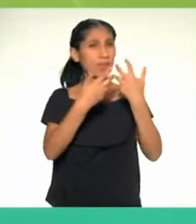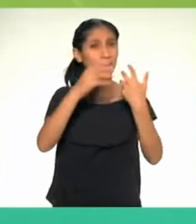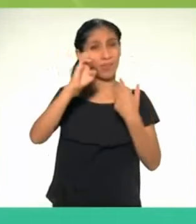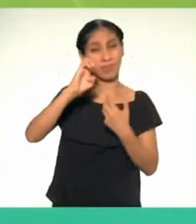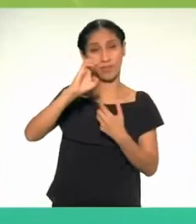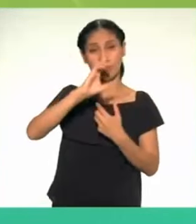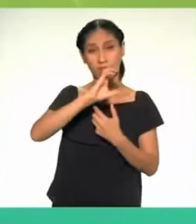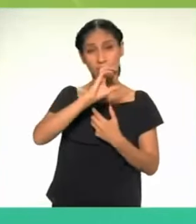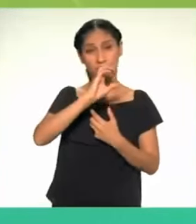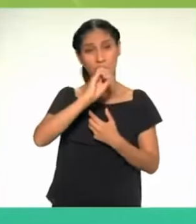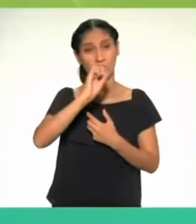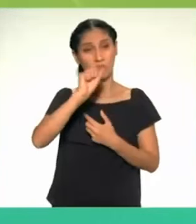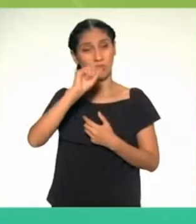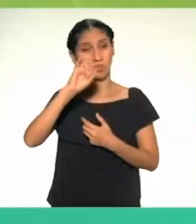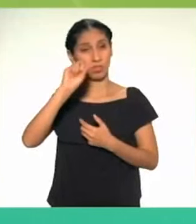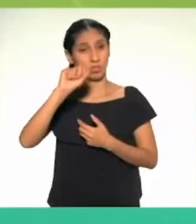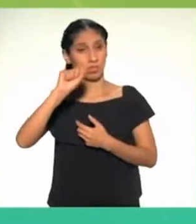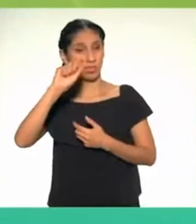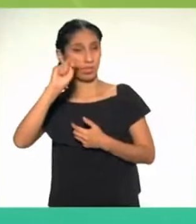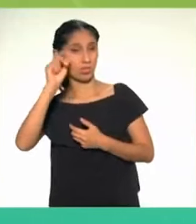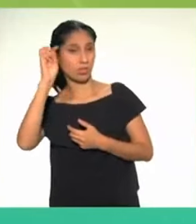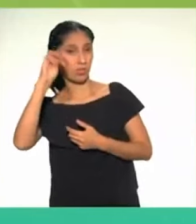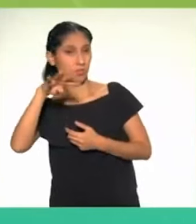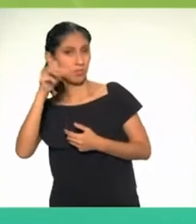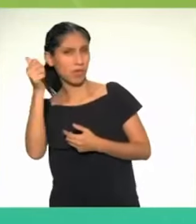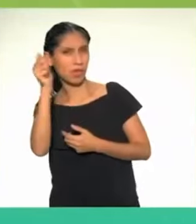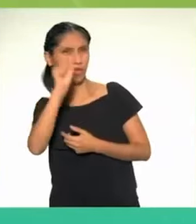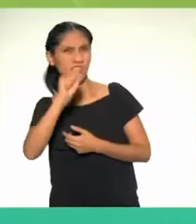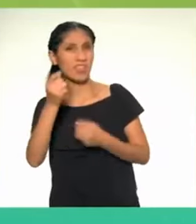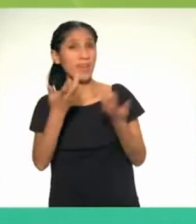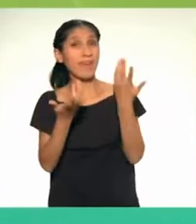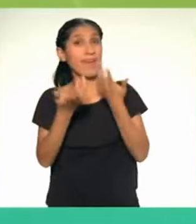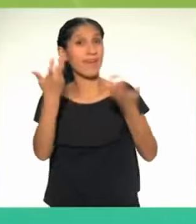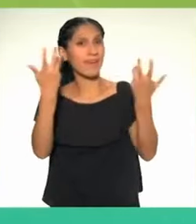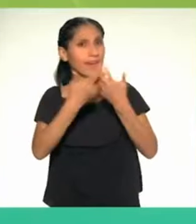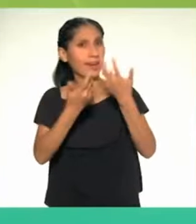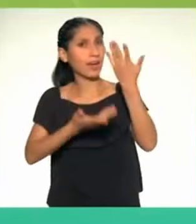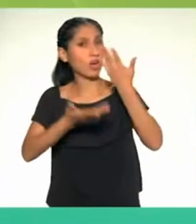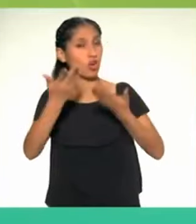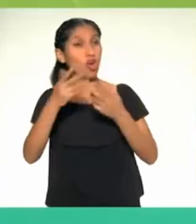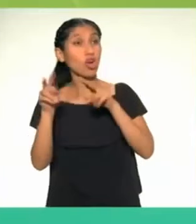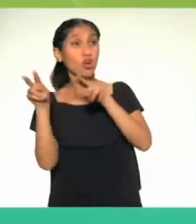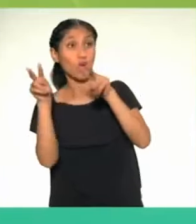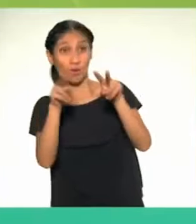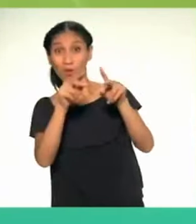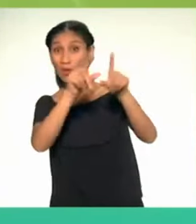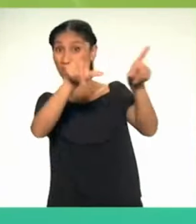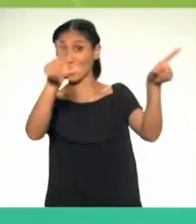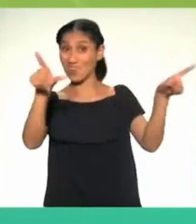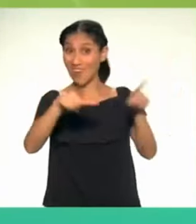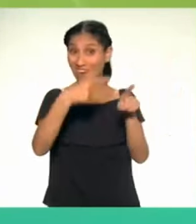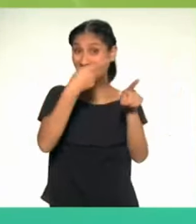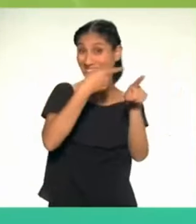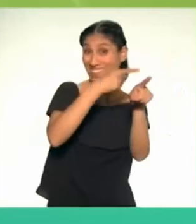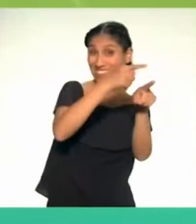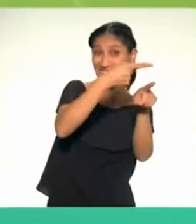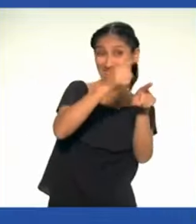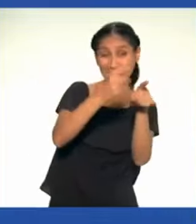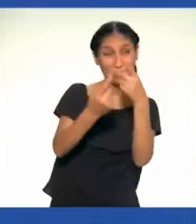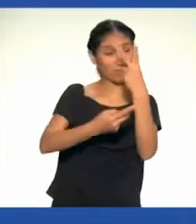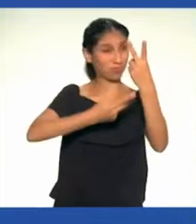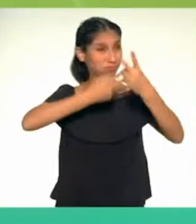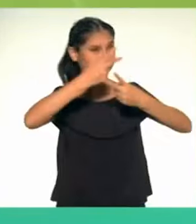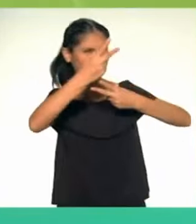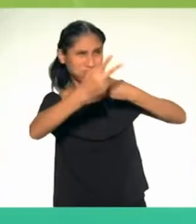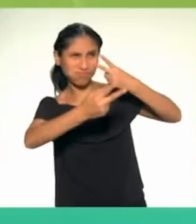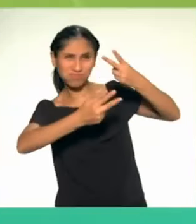refiero a actividades como el turismo, las industrias extractivas, cosmética y farmacéutica.